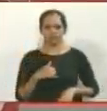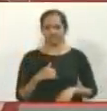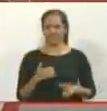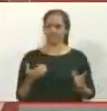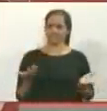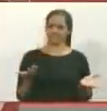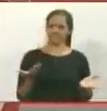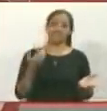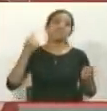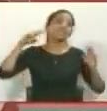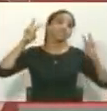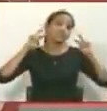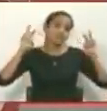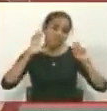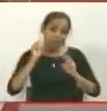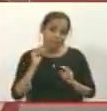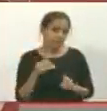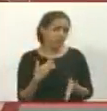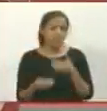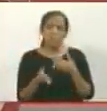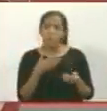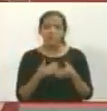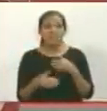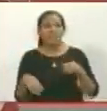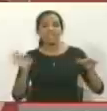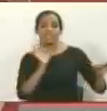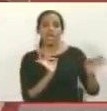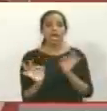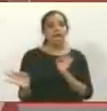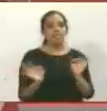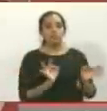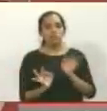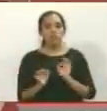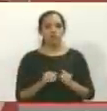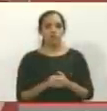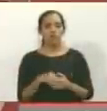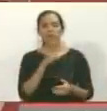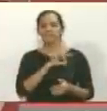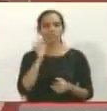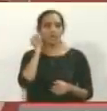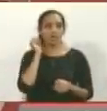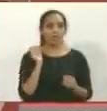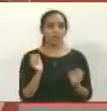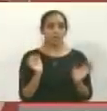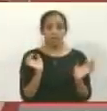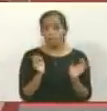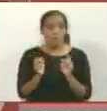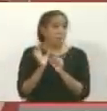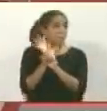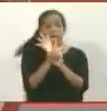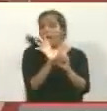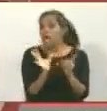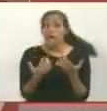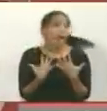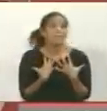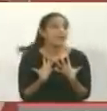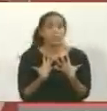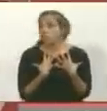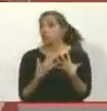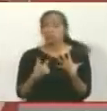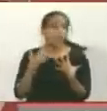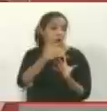si era que estaba hablando, no le importaba, sino el show, o la señora esa que sale diciendo, nos vienen persiguiendo, pero no me dejé,